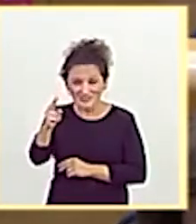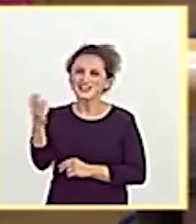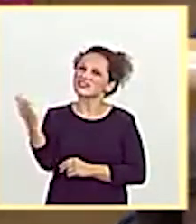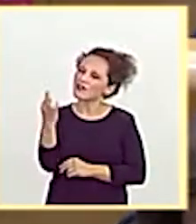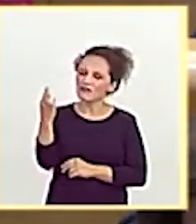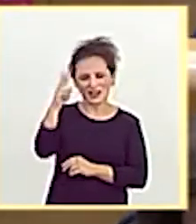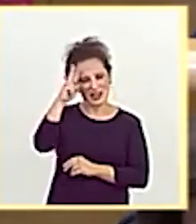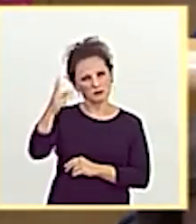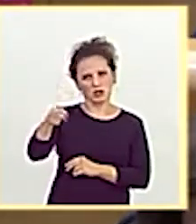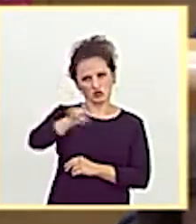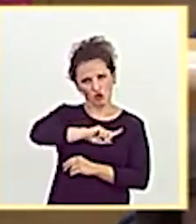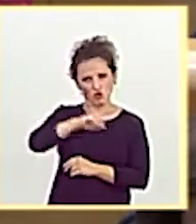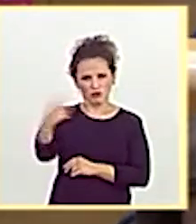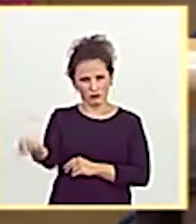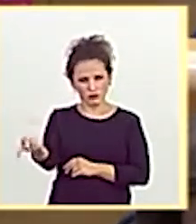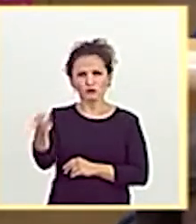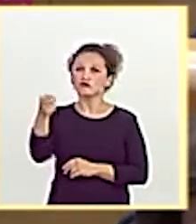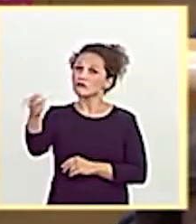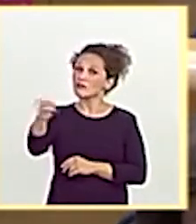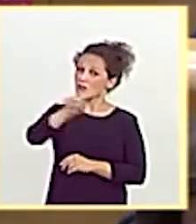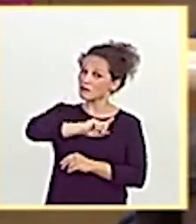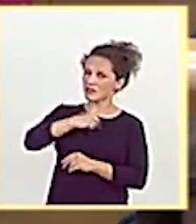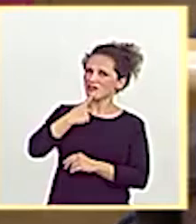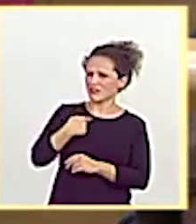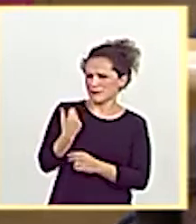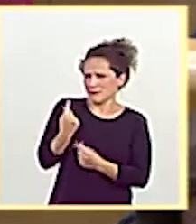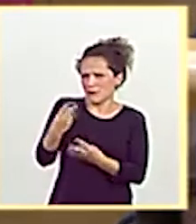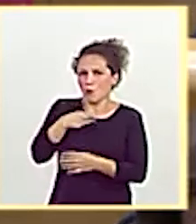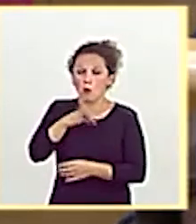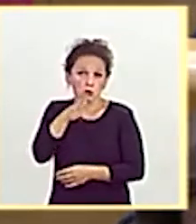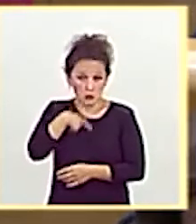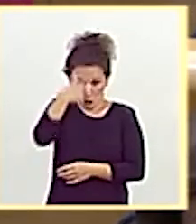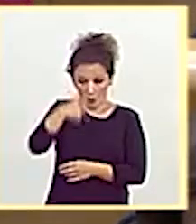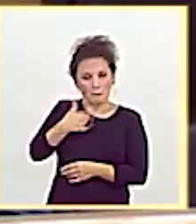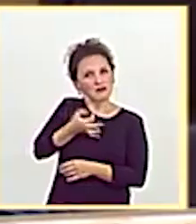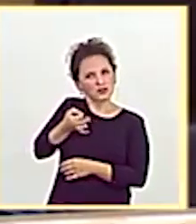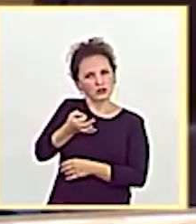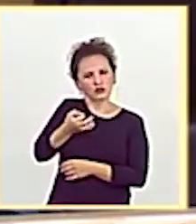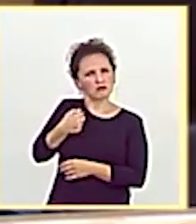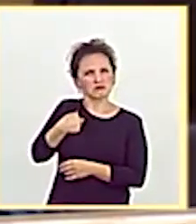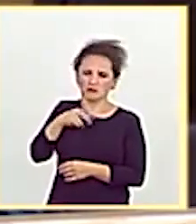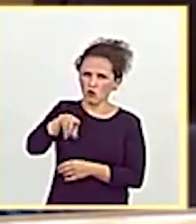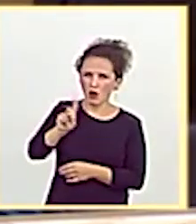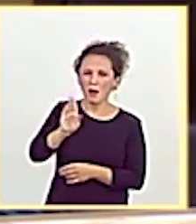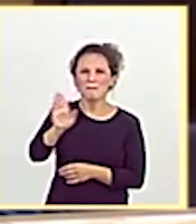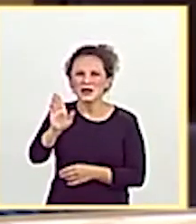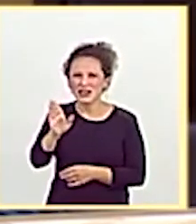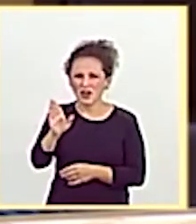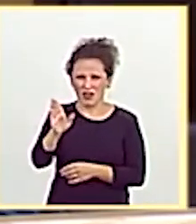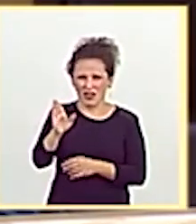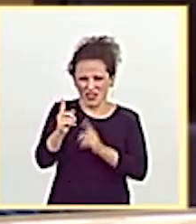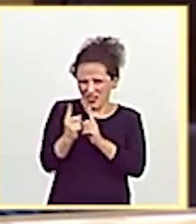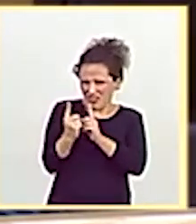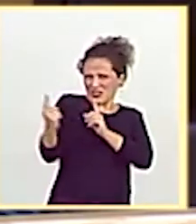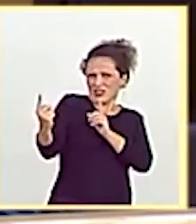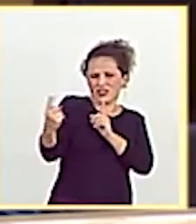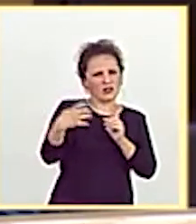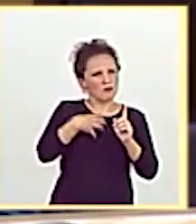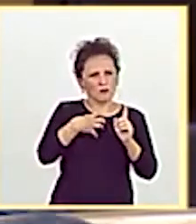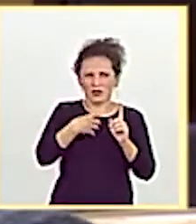debido respeto. Usted también me puede decir muchas cosas, yo no soy perfecto, pero no me puede decir equidistante, señoría.